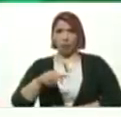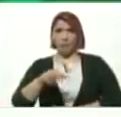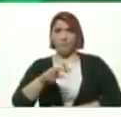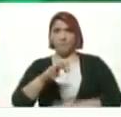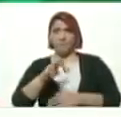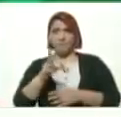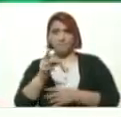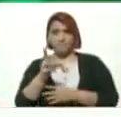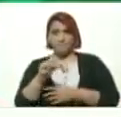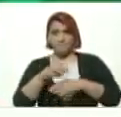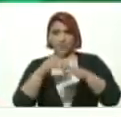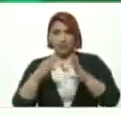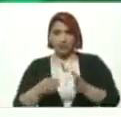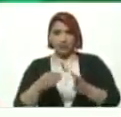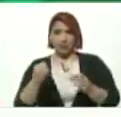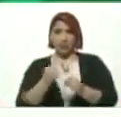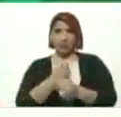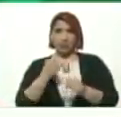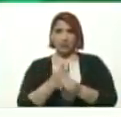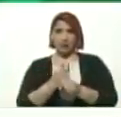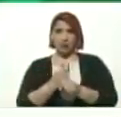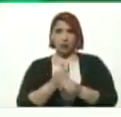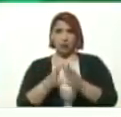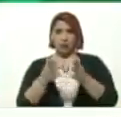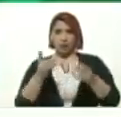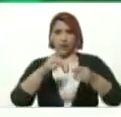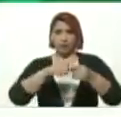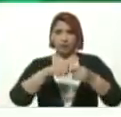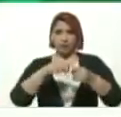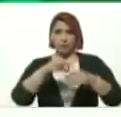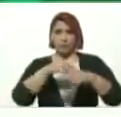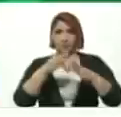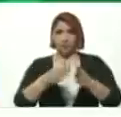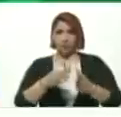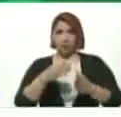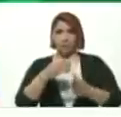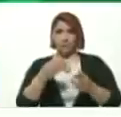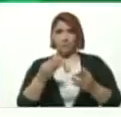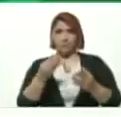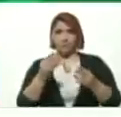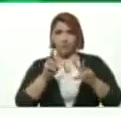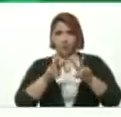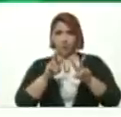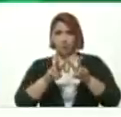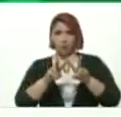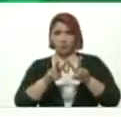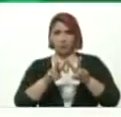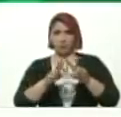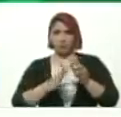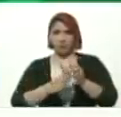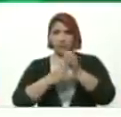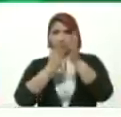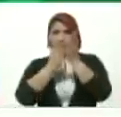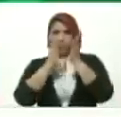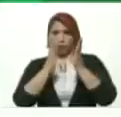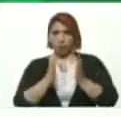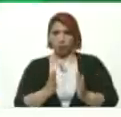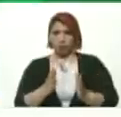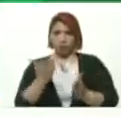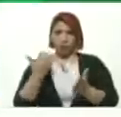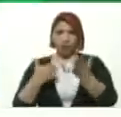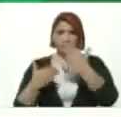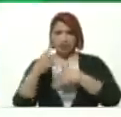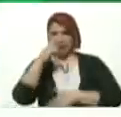Haciendo una gran labor En la gran misión Vivienda Venezuela Fue líder estudiantil En una